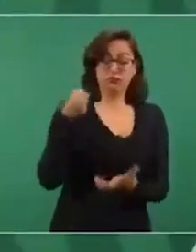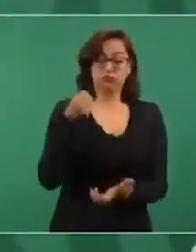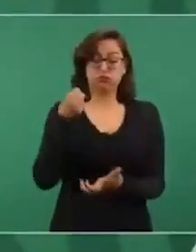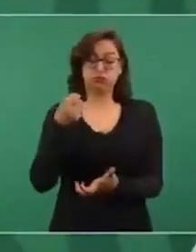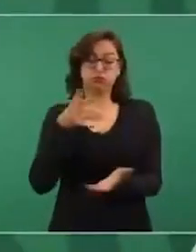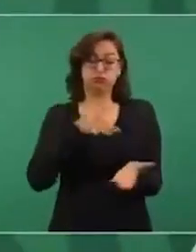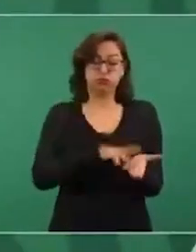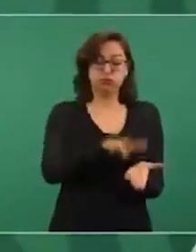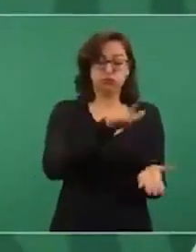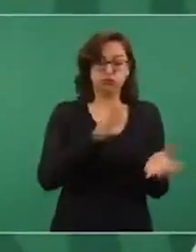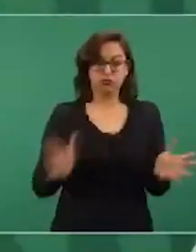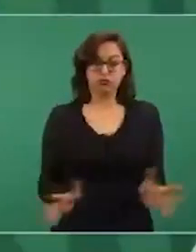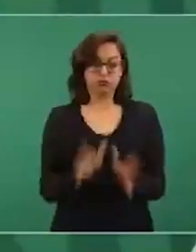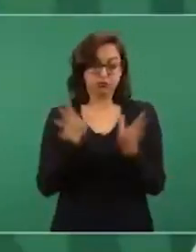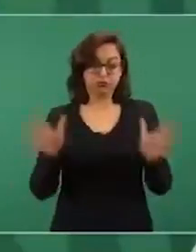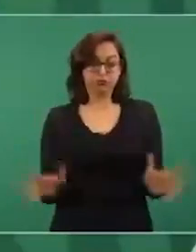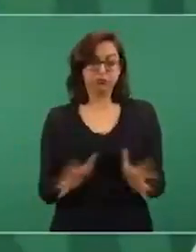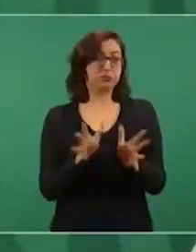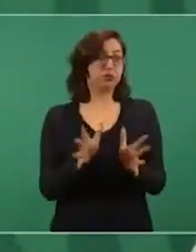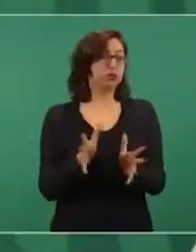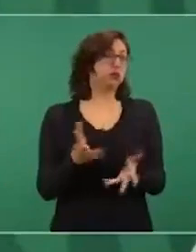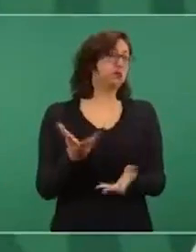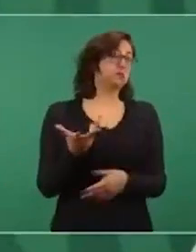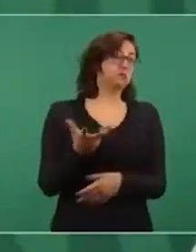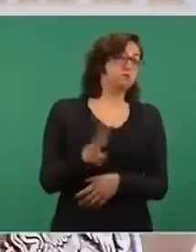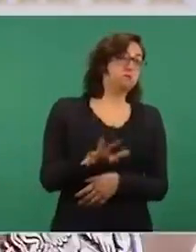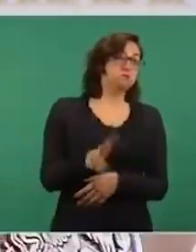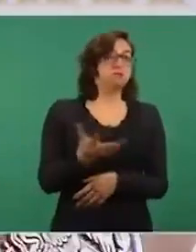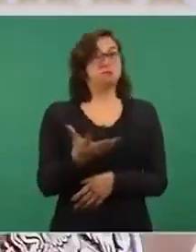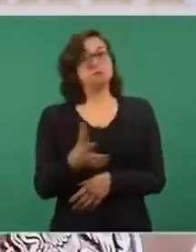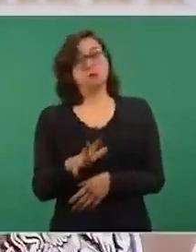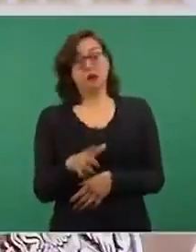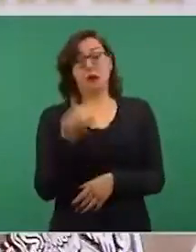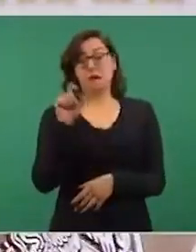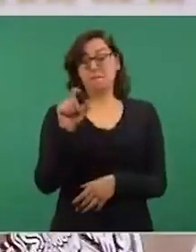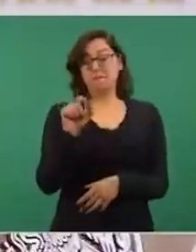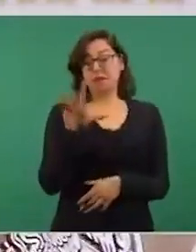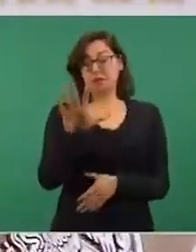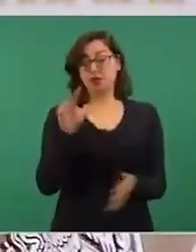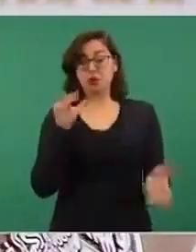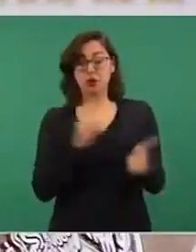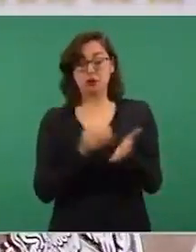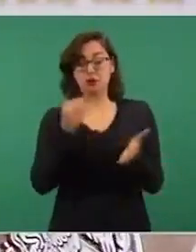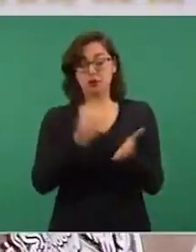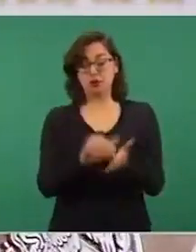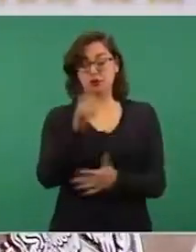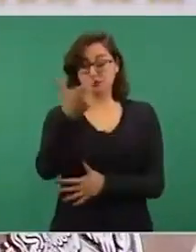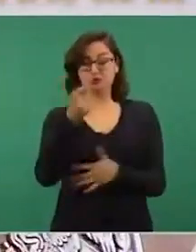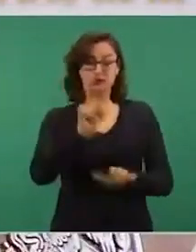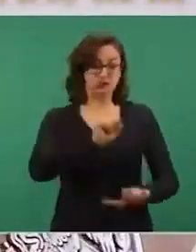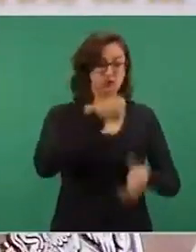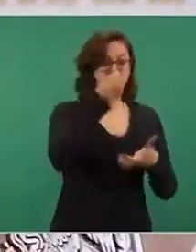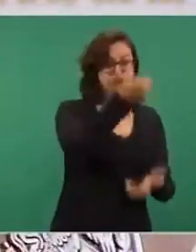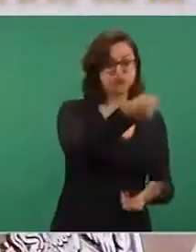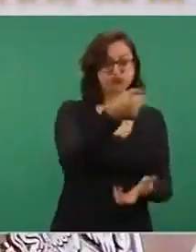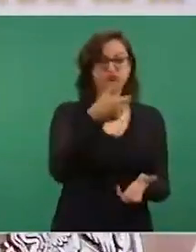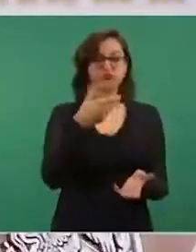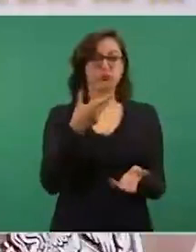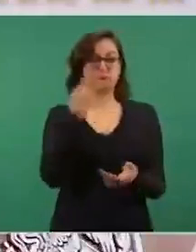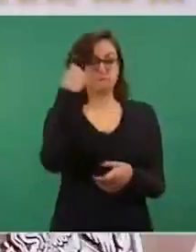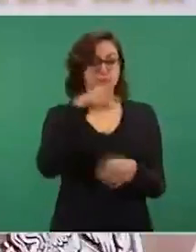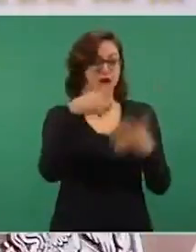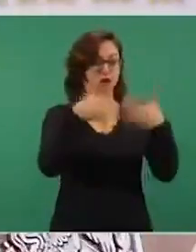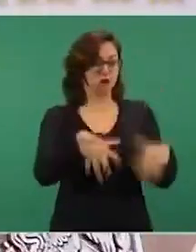pues debemos llevar invertidos como 25 mil millones de pesos en la